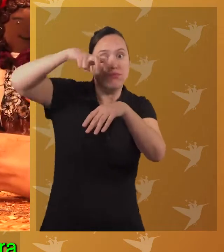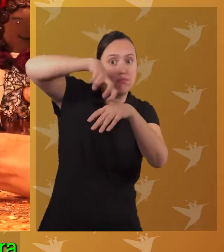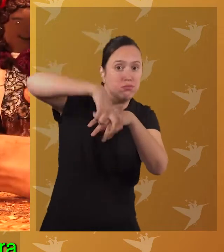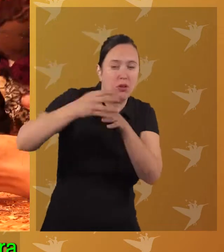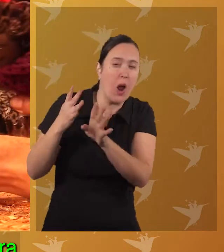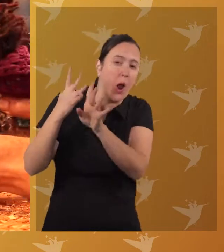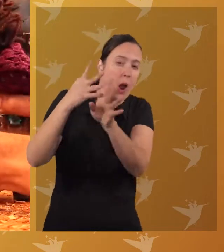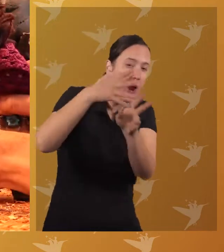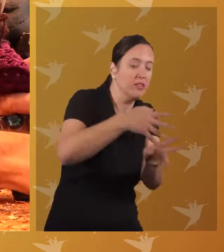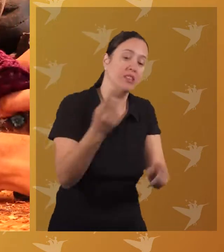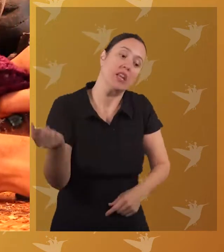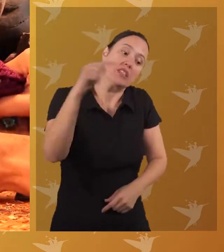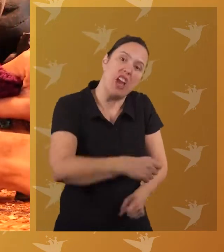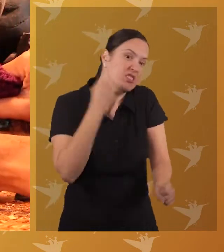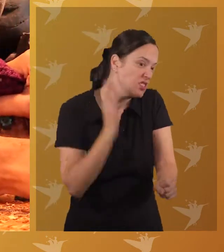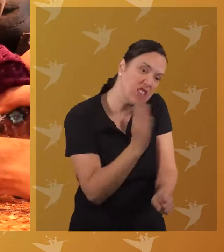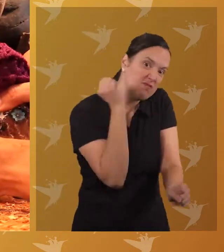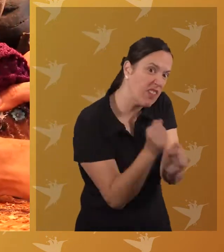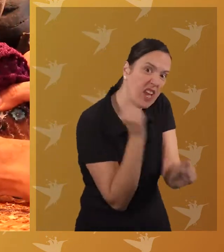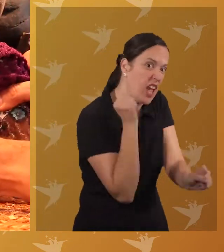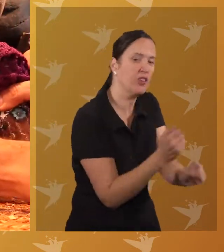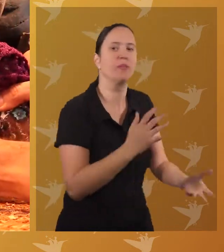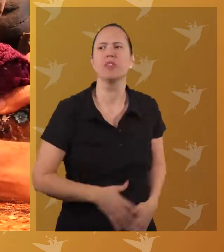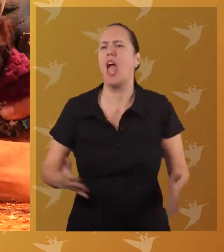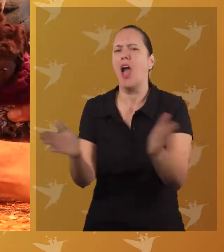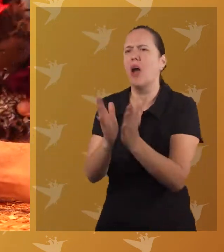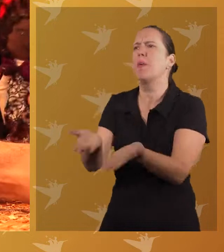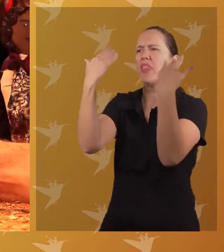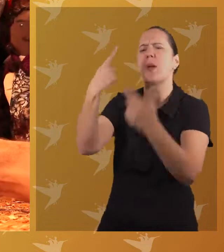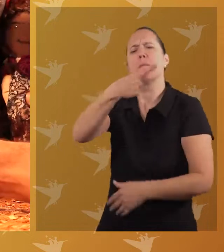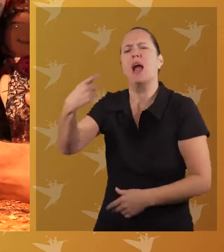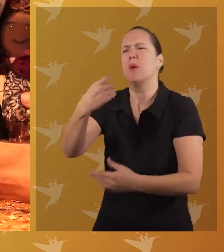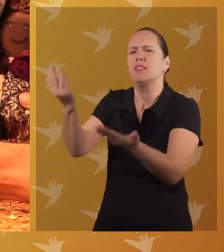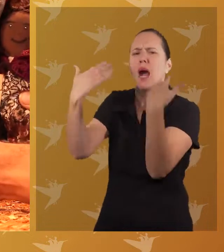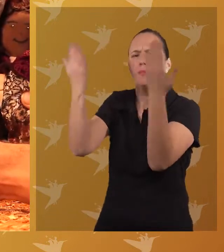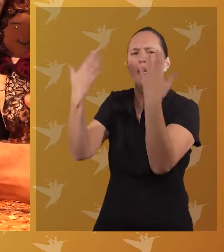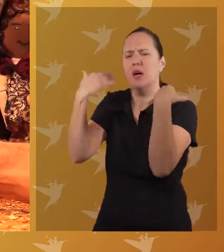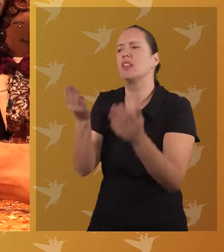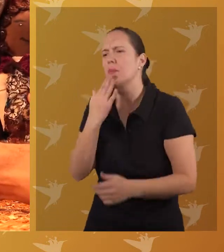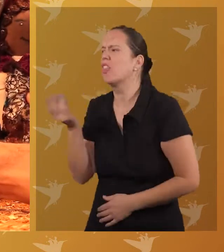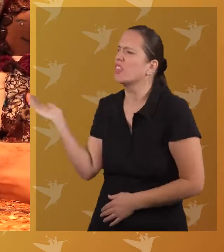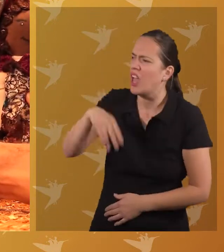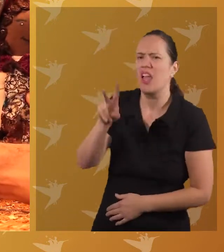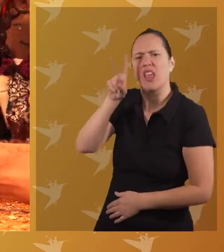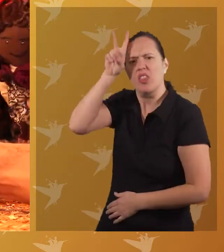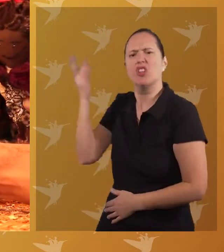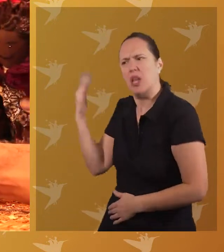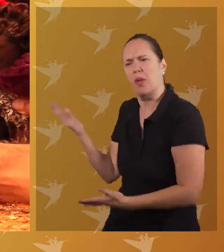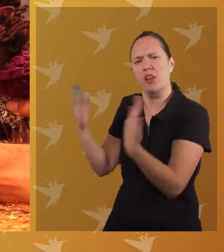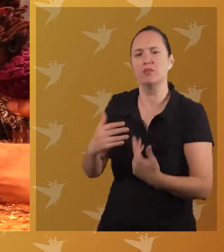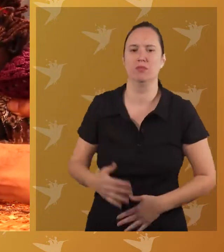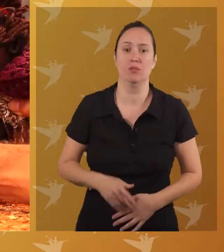cargadas de azoga que tienen que llegar para seguir trabajando. ¡Pues pide unos cientos! Y que traigan también indios de la mitad.